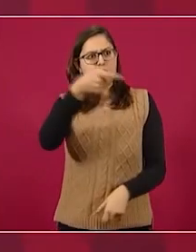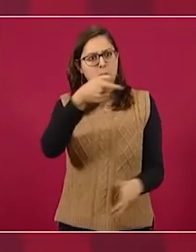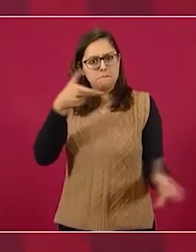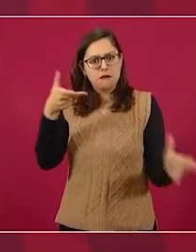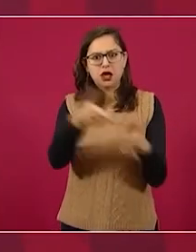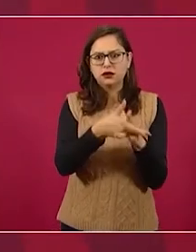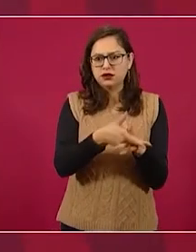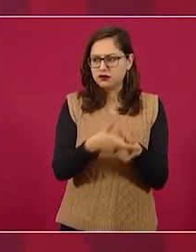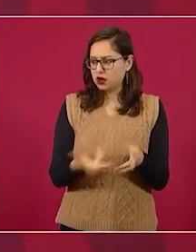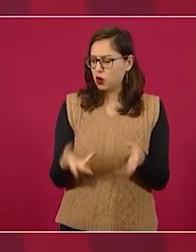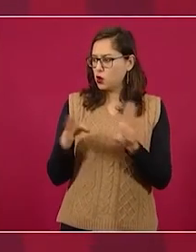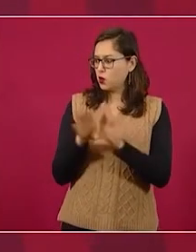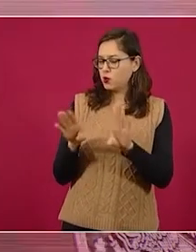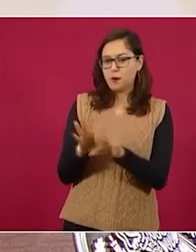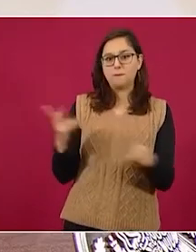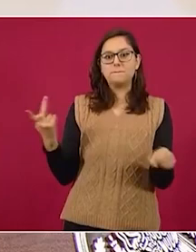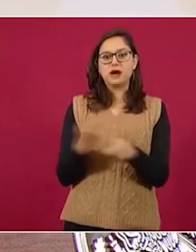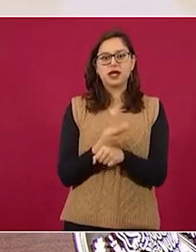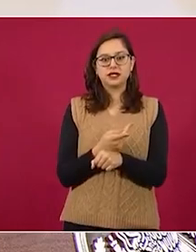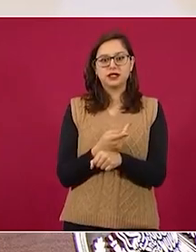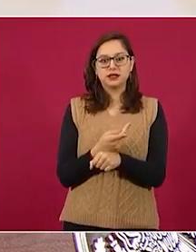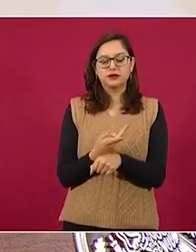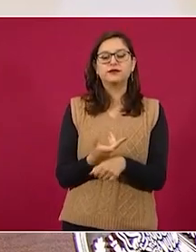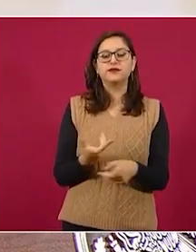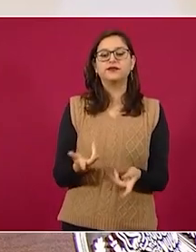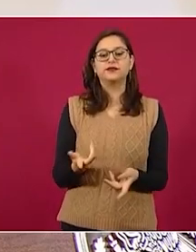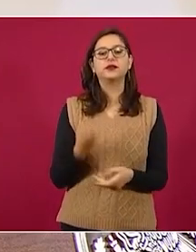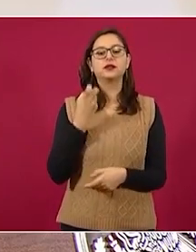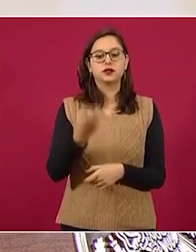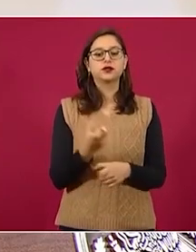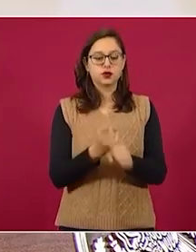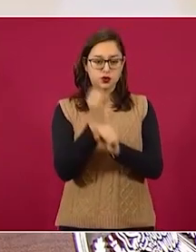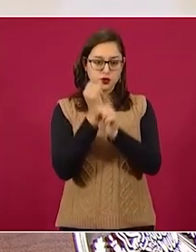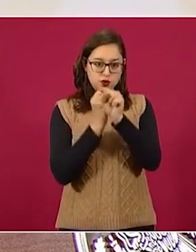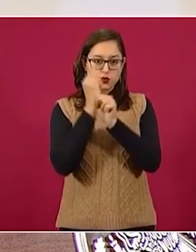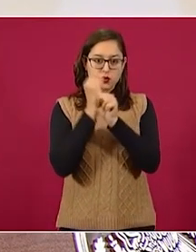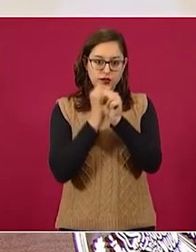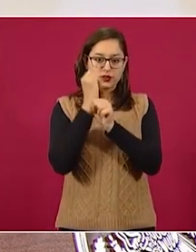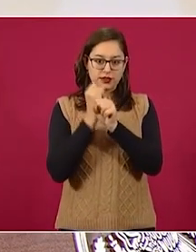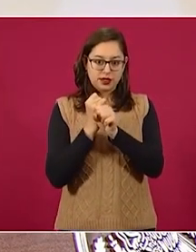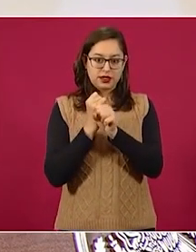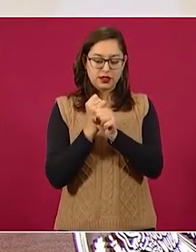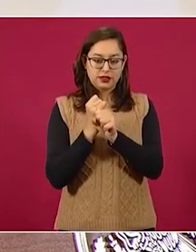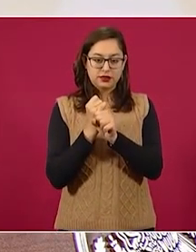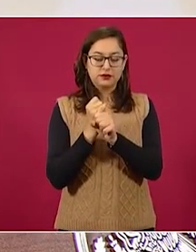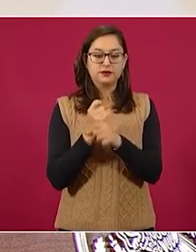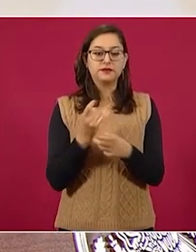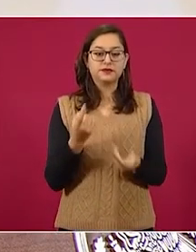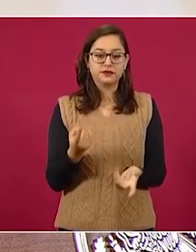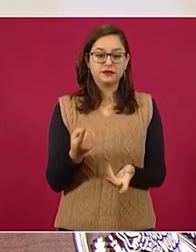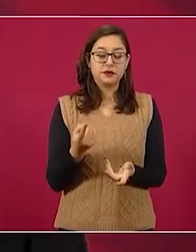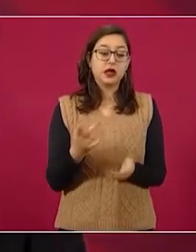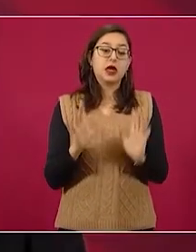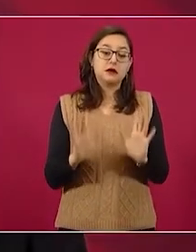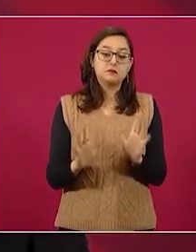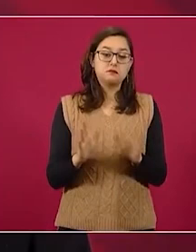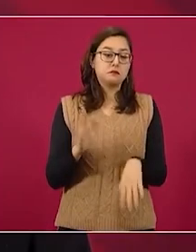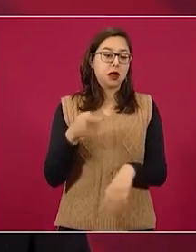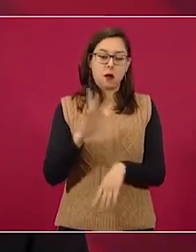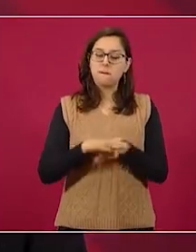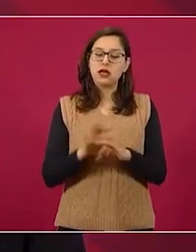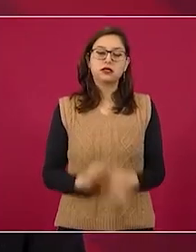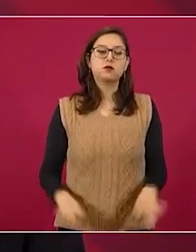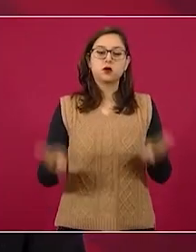Lo cierto es que ya se exportó el aguacate